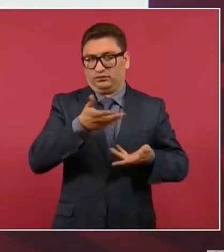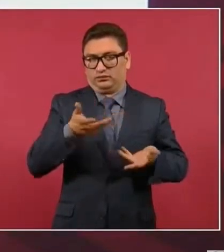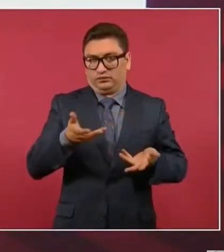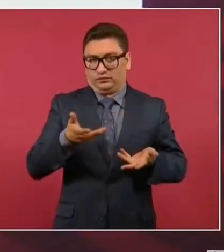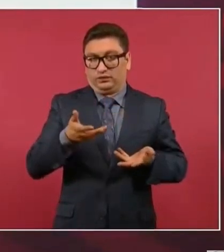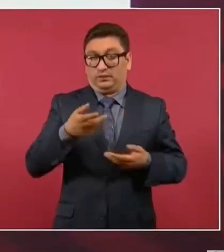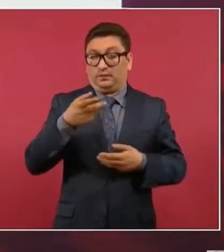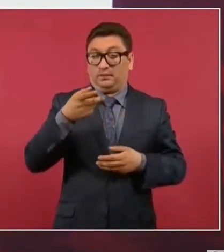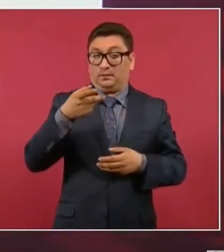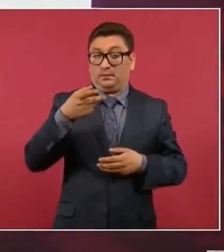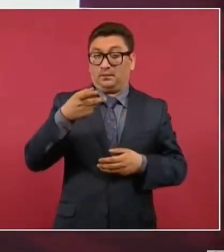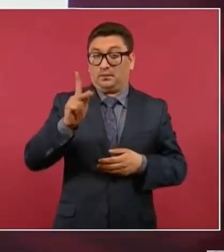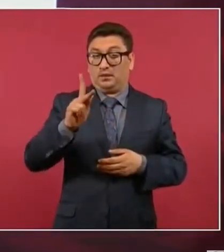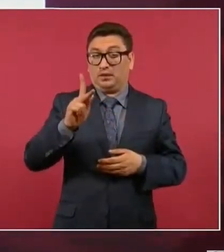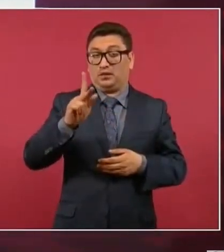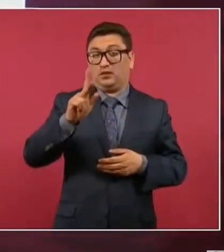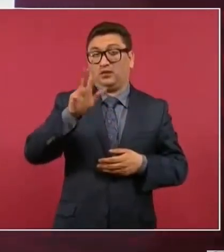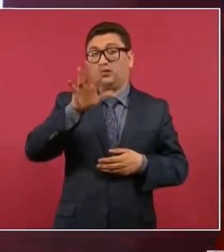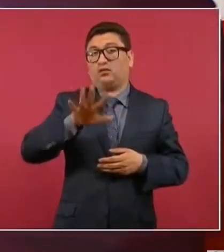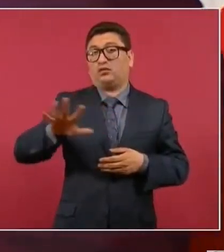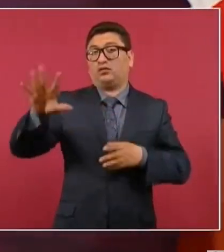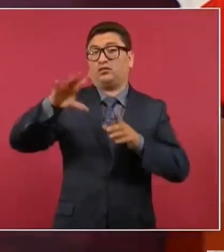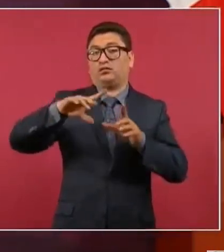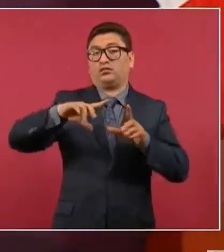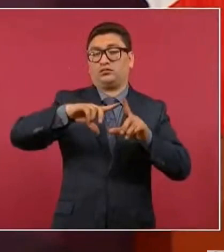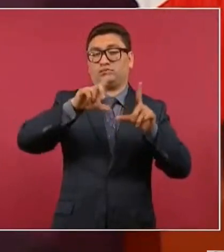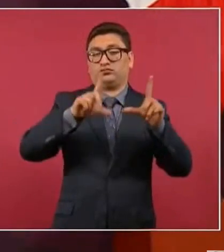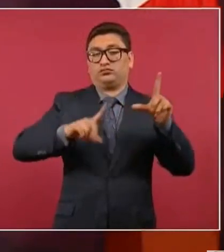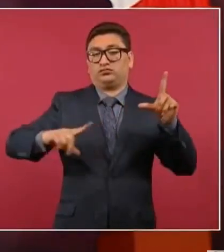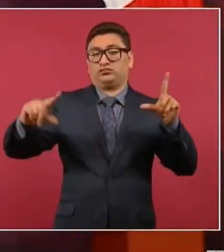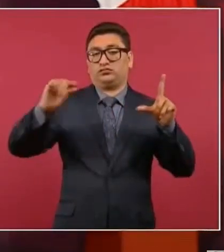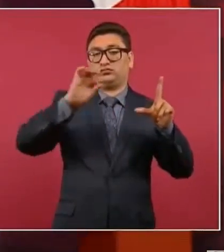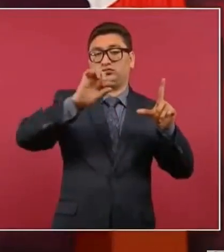Pero acá la costa este